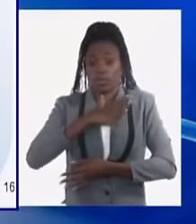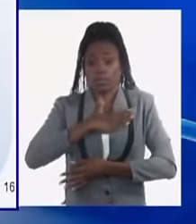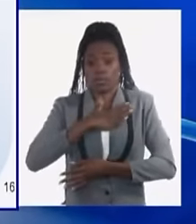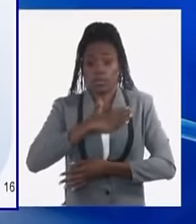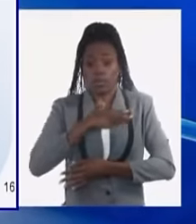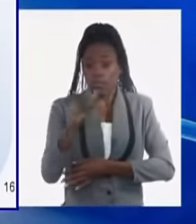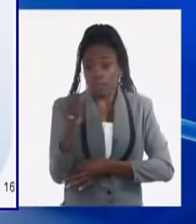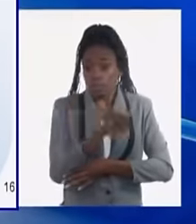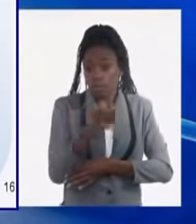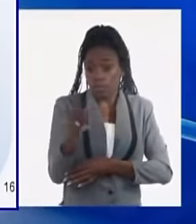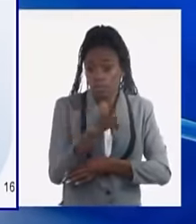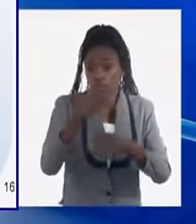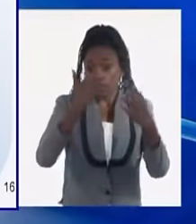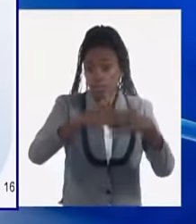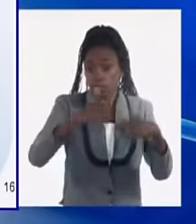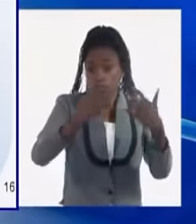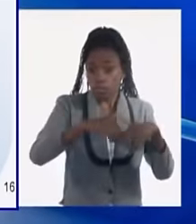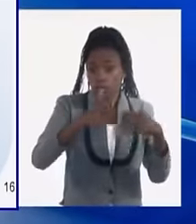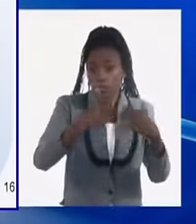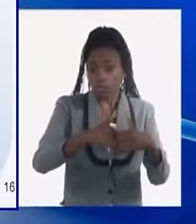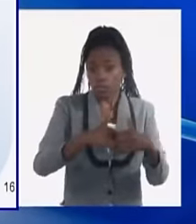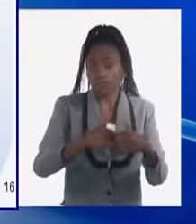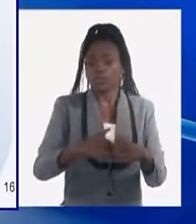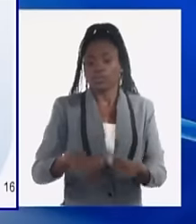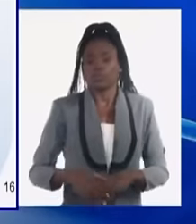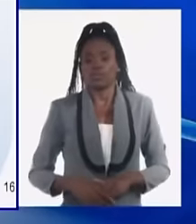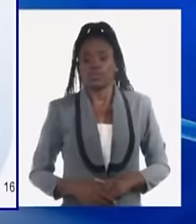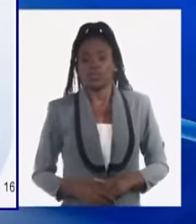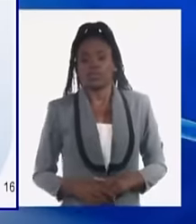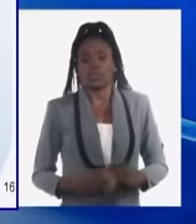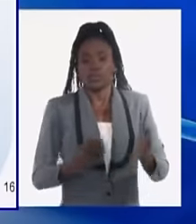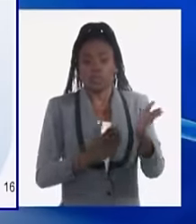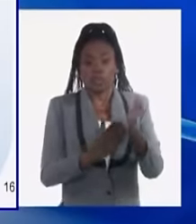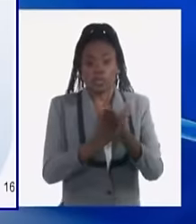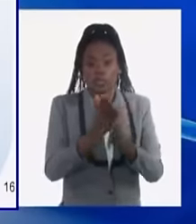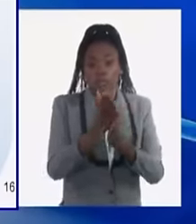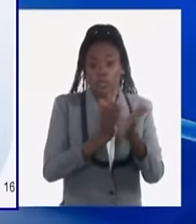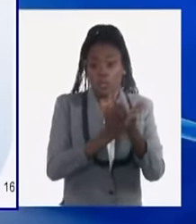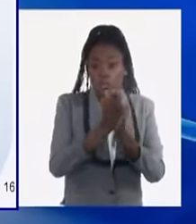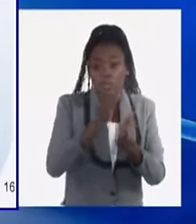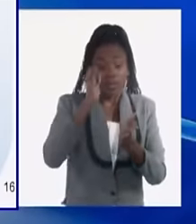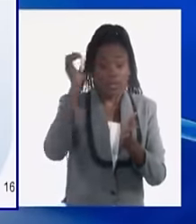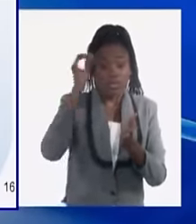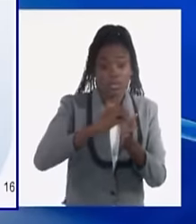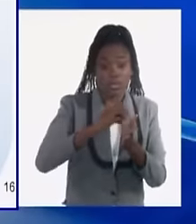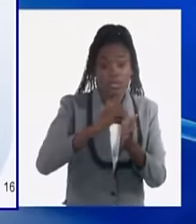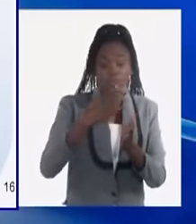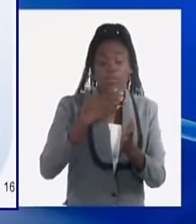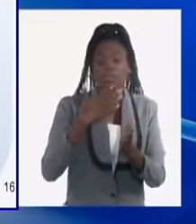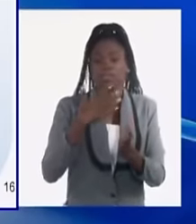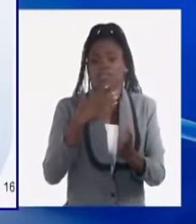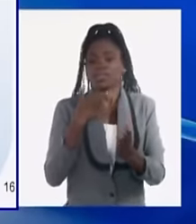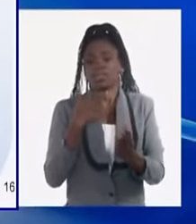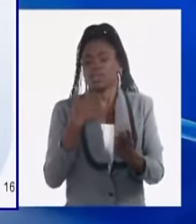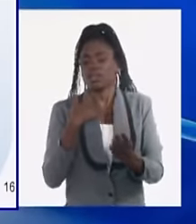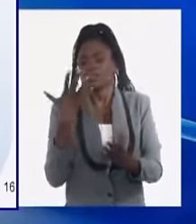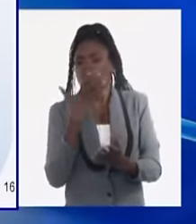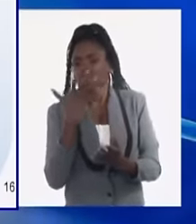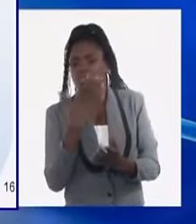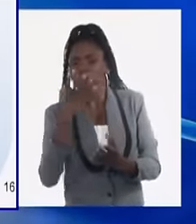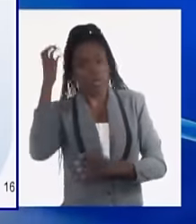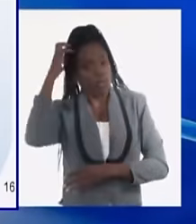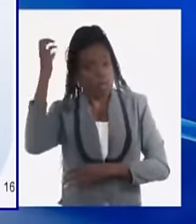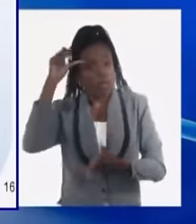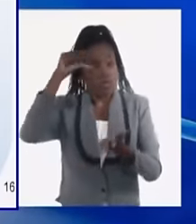correspondiente a la producción de alimentos. Y lo anterior se evidencia con la dependencia de la gestión del gobierno